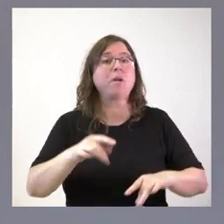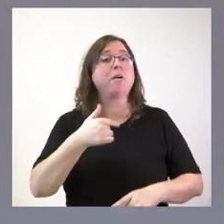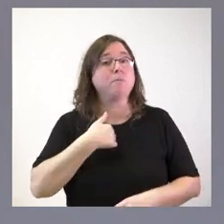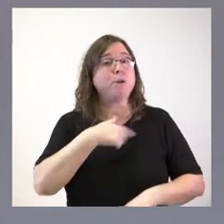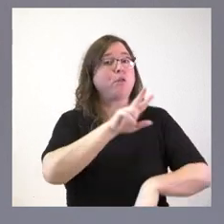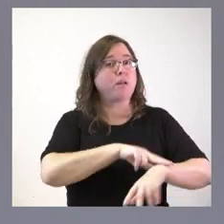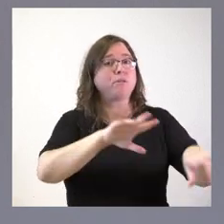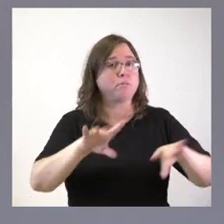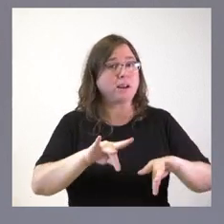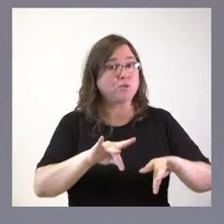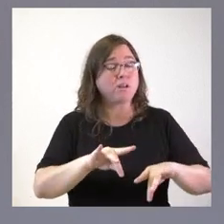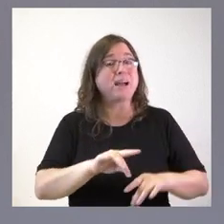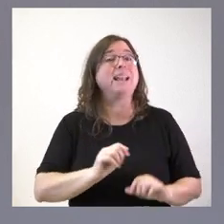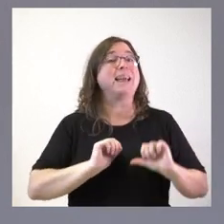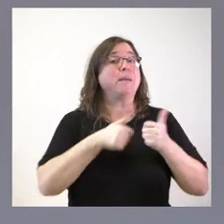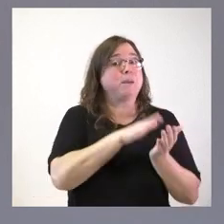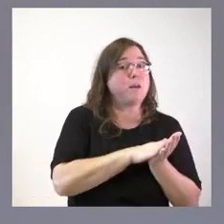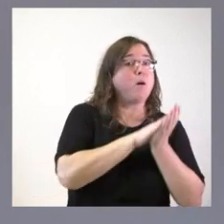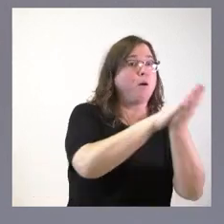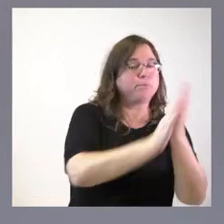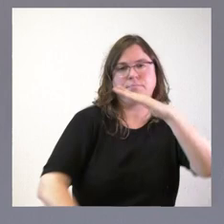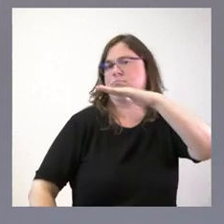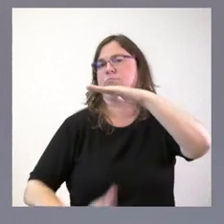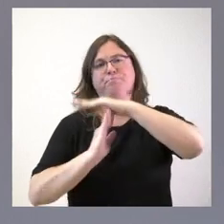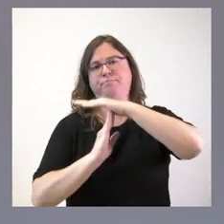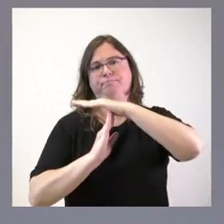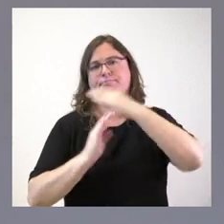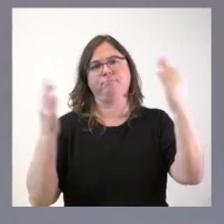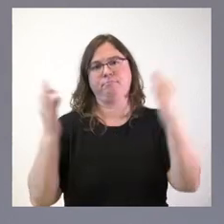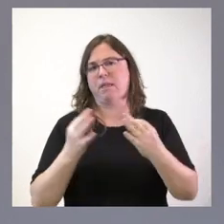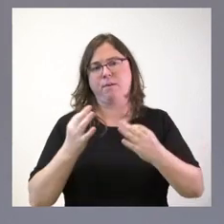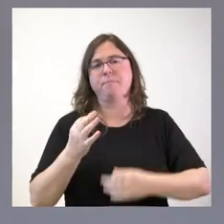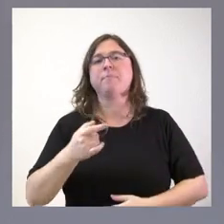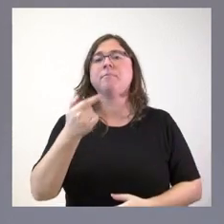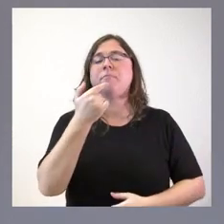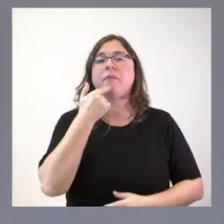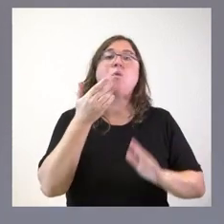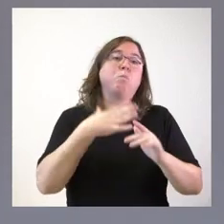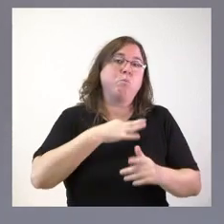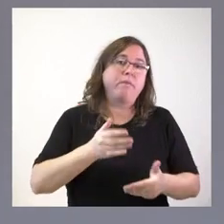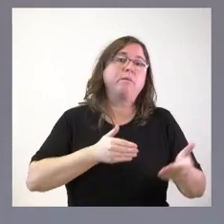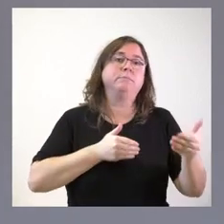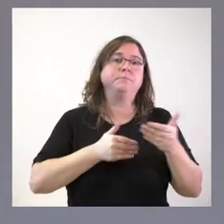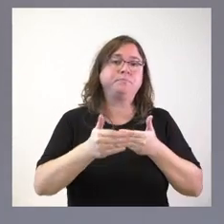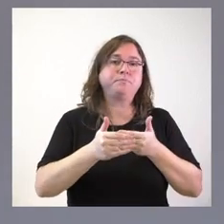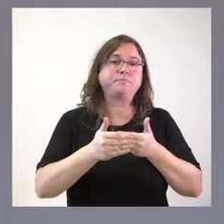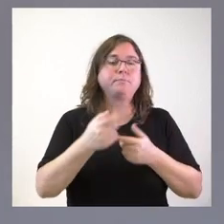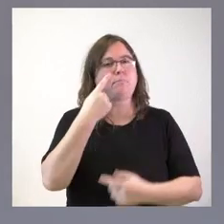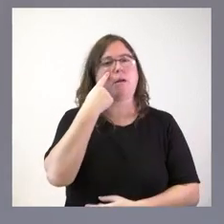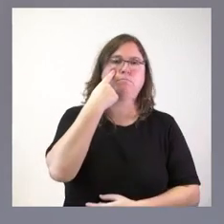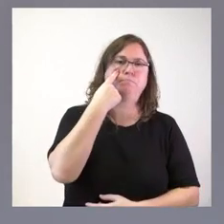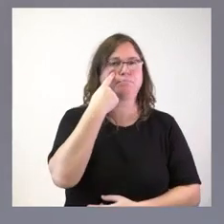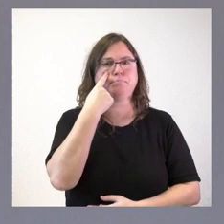territorial lleva aparejado un cumplimiento que es obligatorio, que no está exento, lógicamente, de la fiscalización